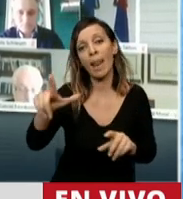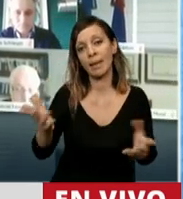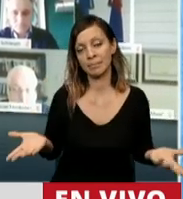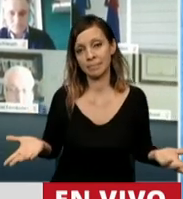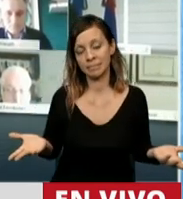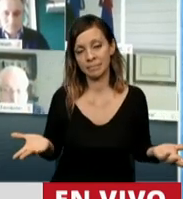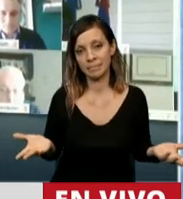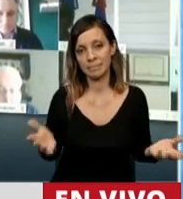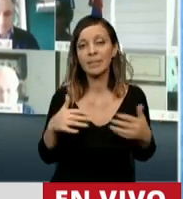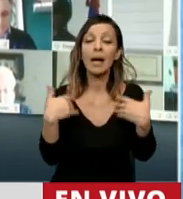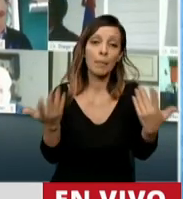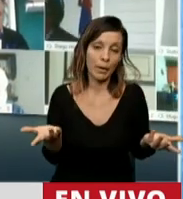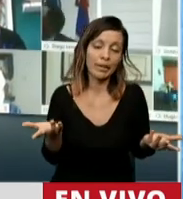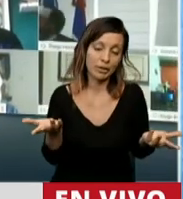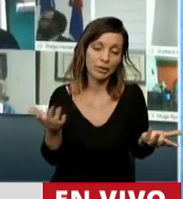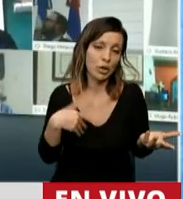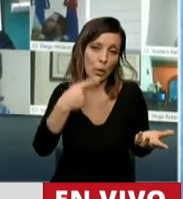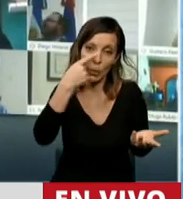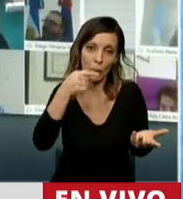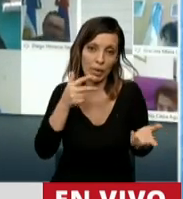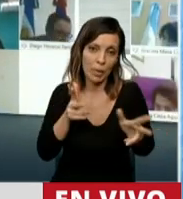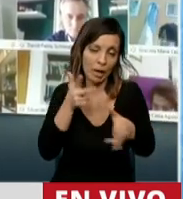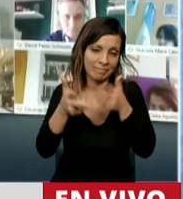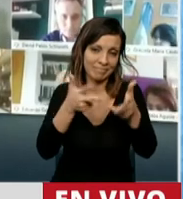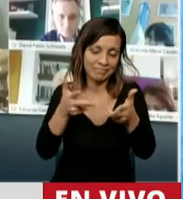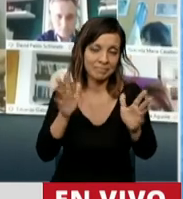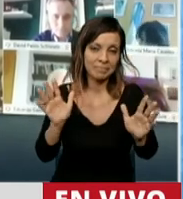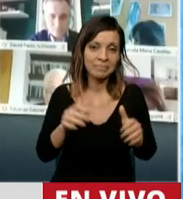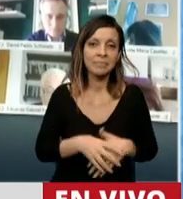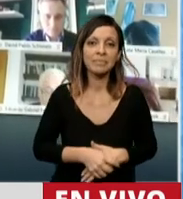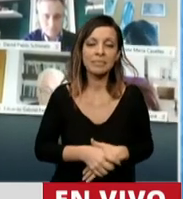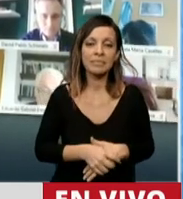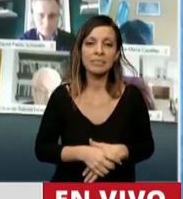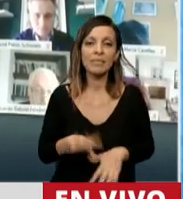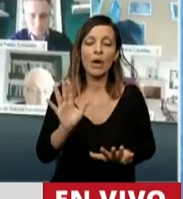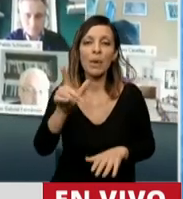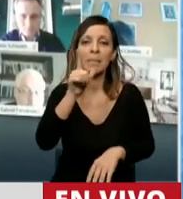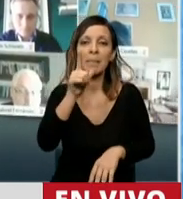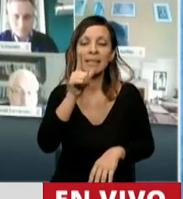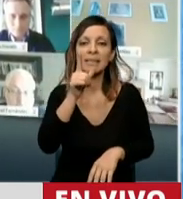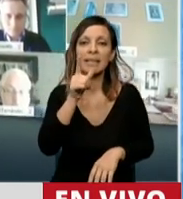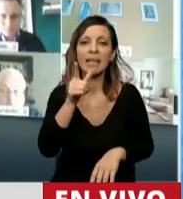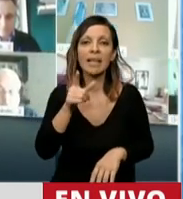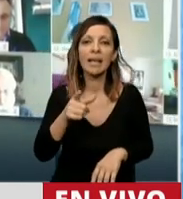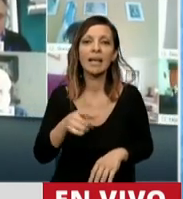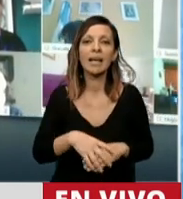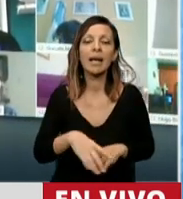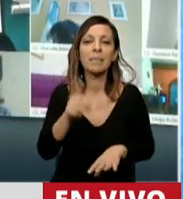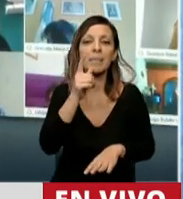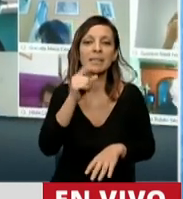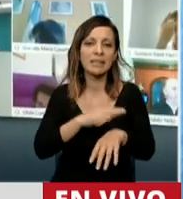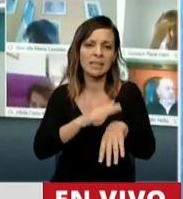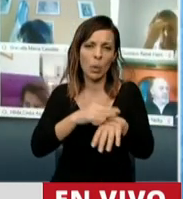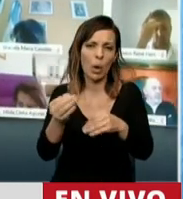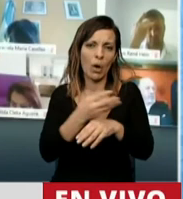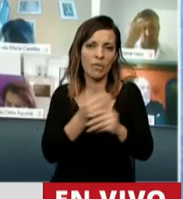presidente terminando con mi exposición y creo que lo voy a hacer un minuto antes del